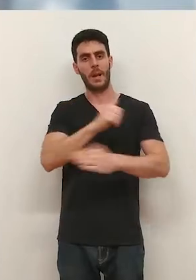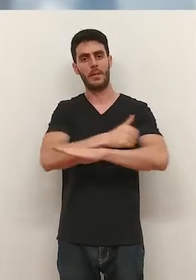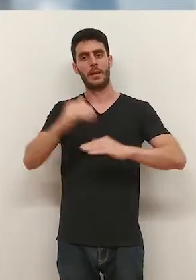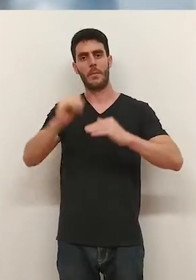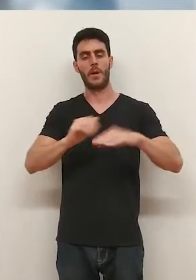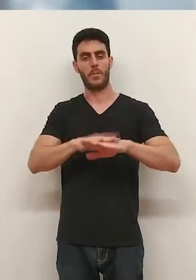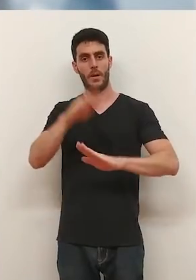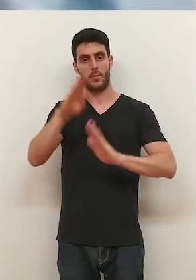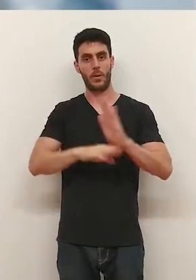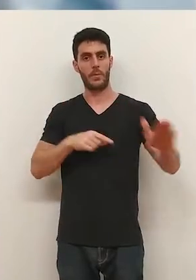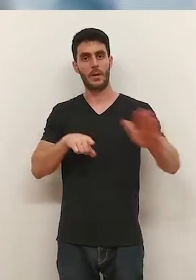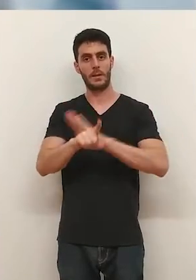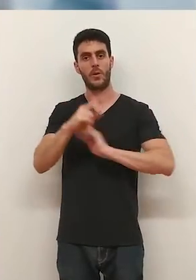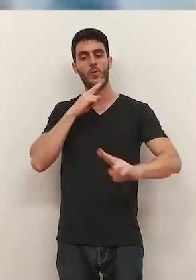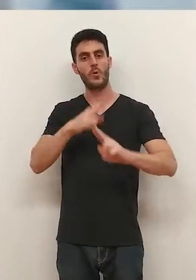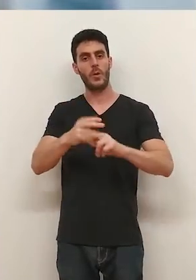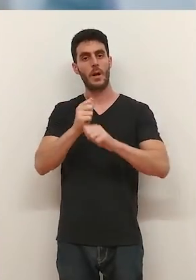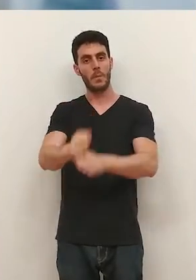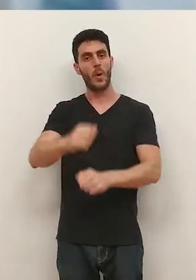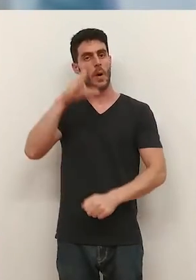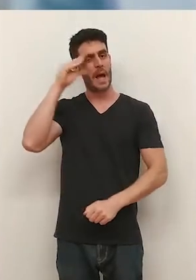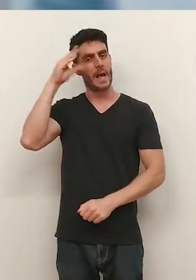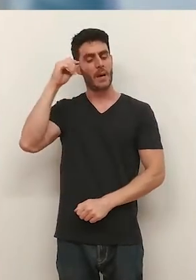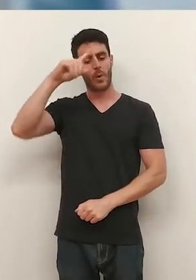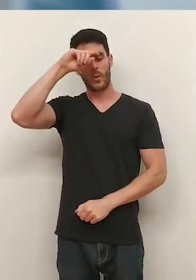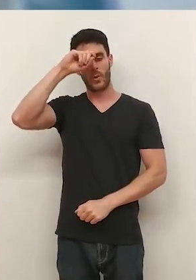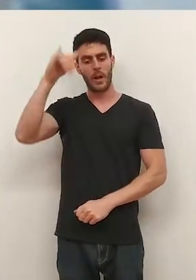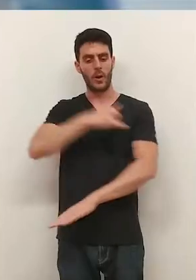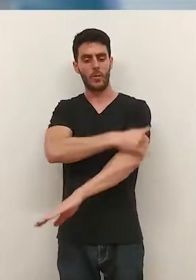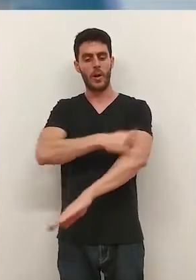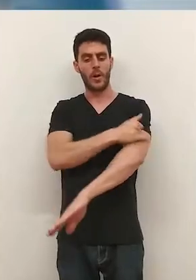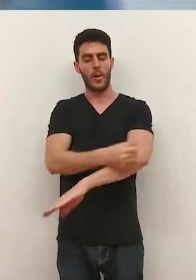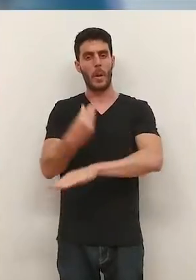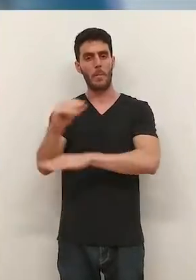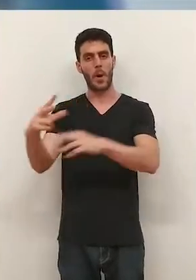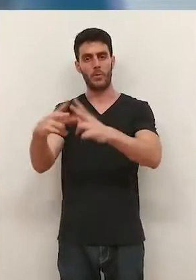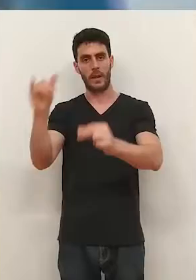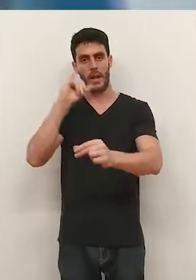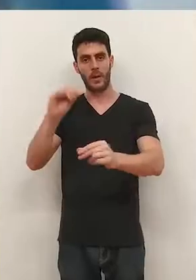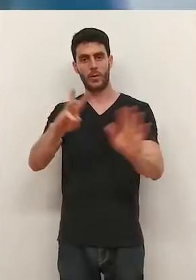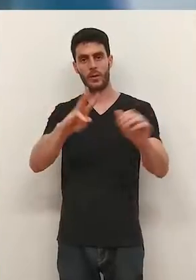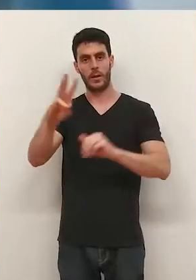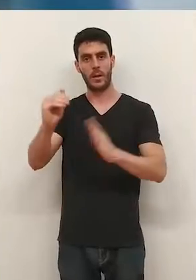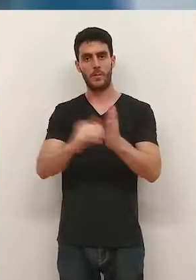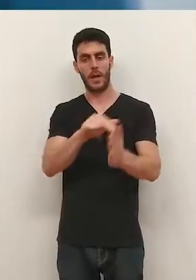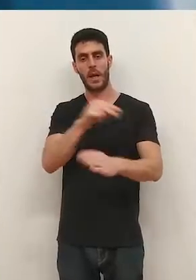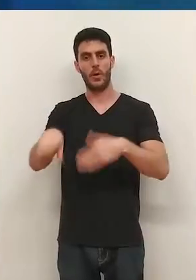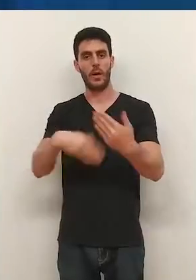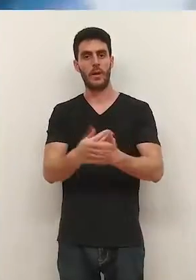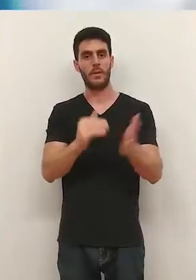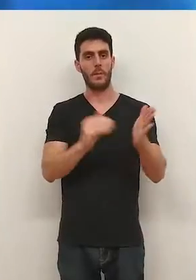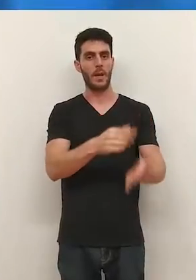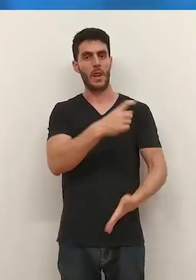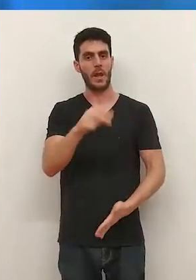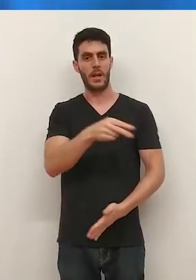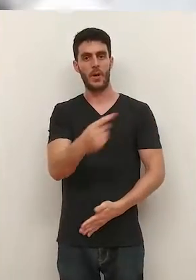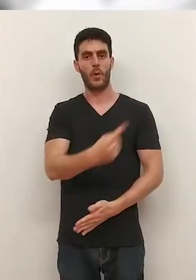5.000 habitantes. Para el desarrollo de este programa denominado Erasmus Rural, el gobierno de La Rioja aportará a la universidad 83.000 euros hasta